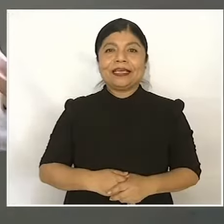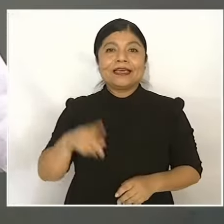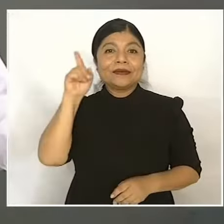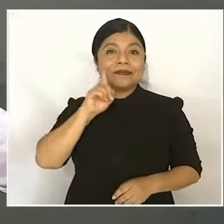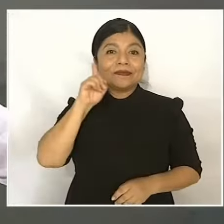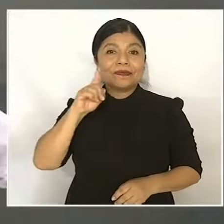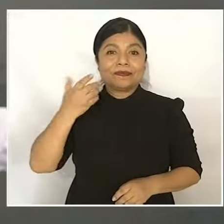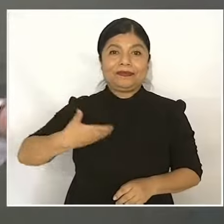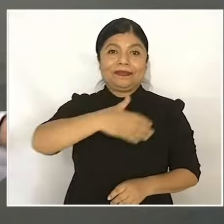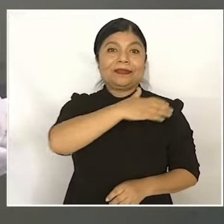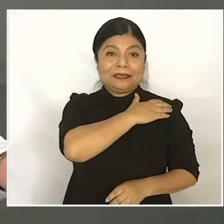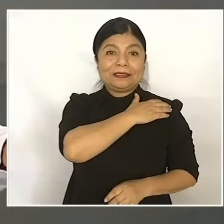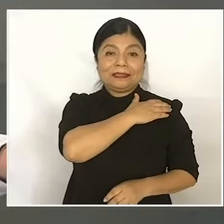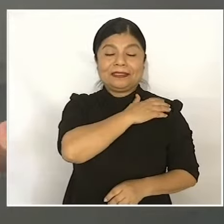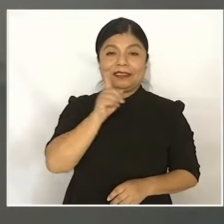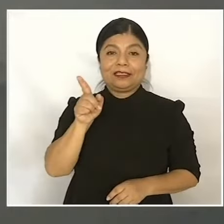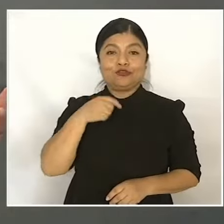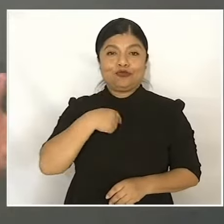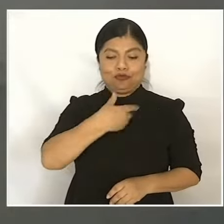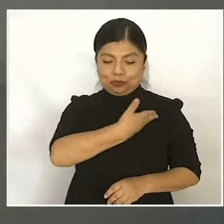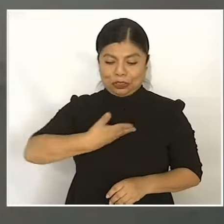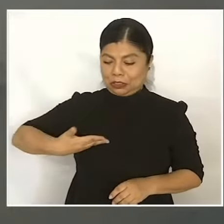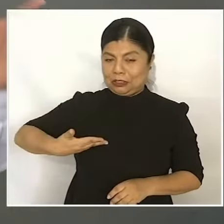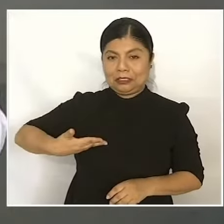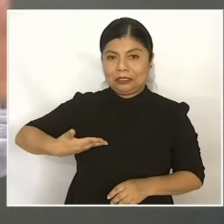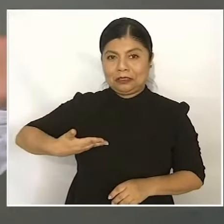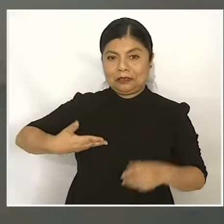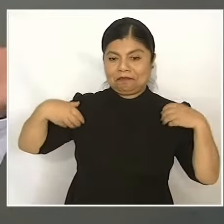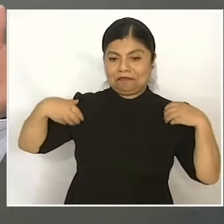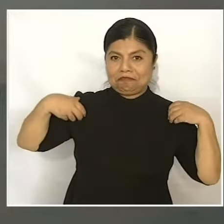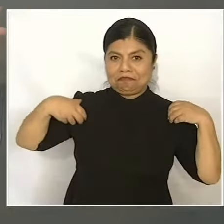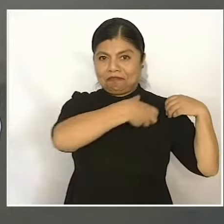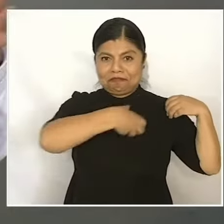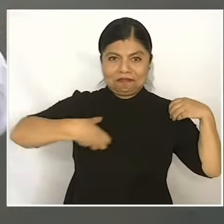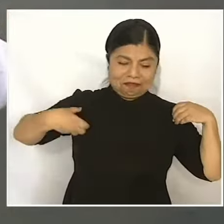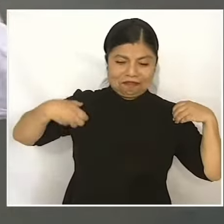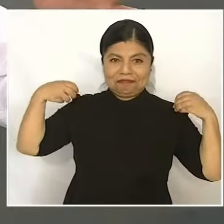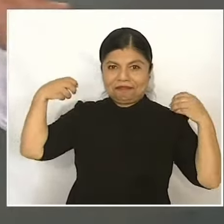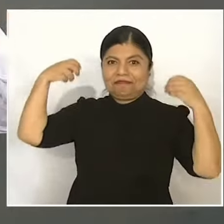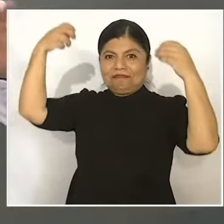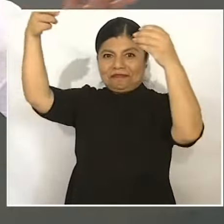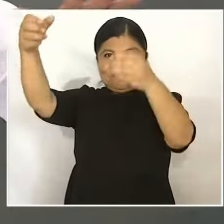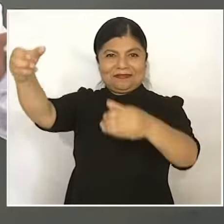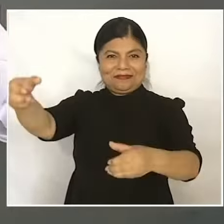Miren, voy a entregar la banda presidencial a una mujer extraordinaria, excepcional. Miren, voy a la presidencial.